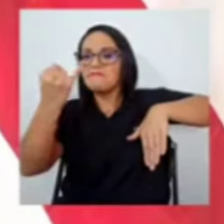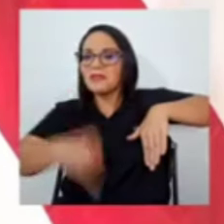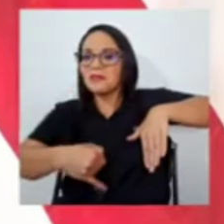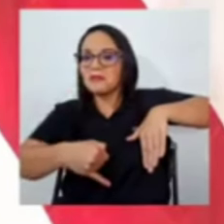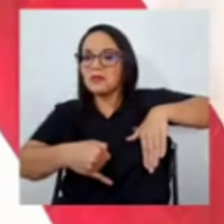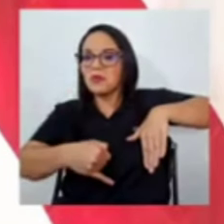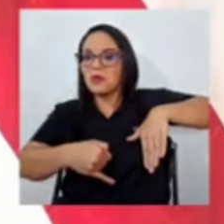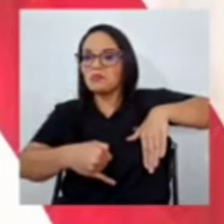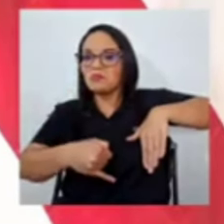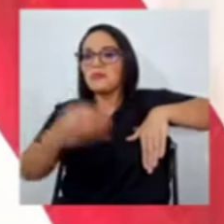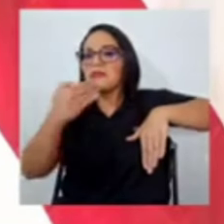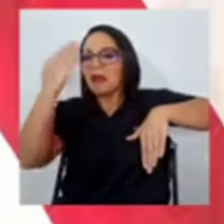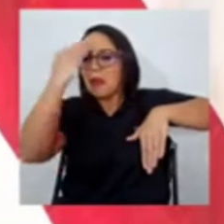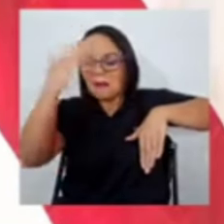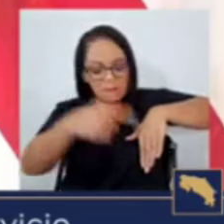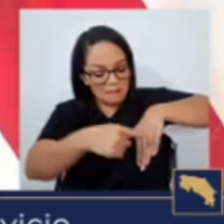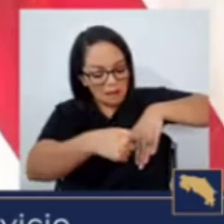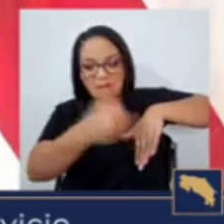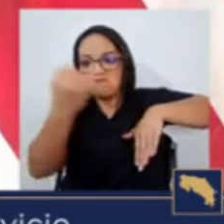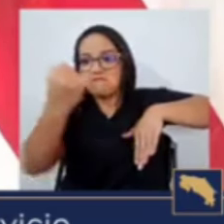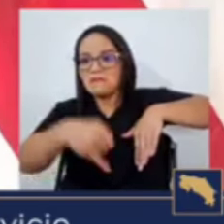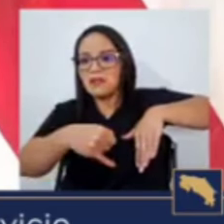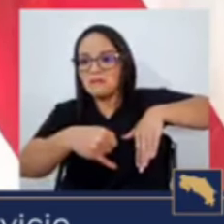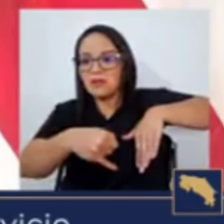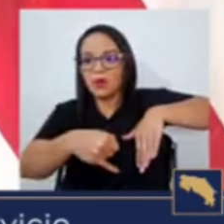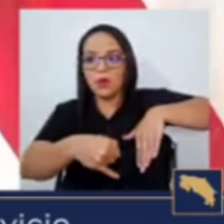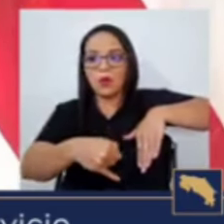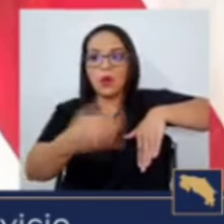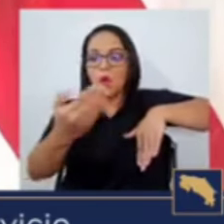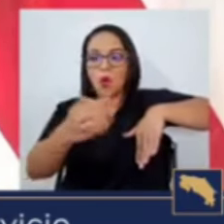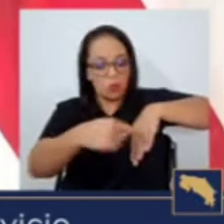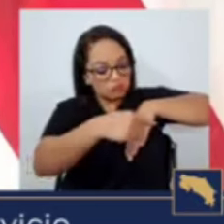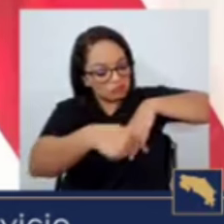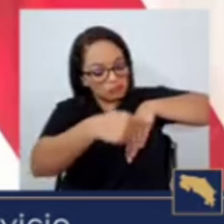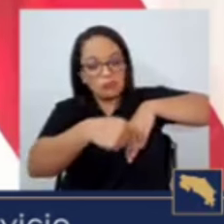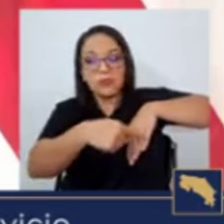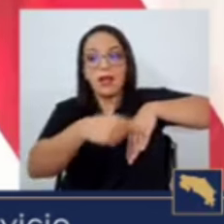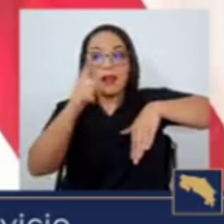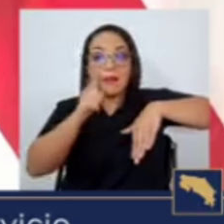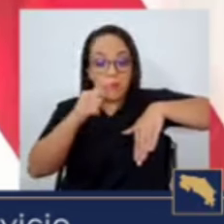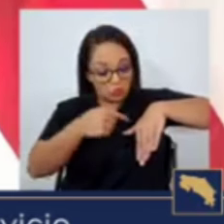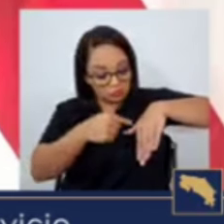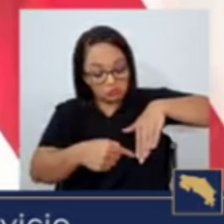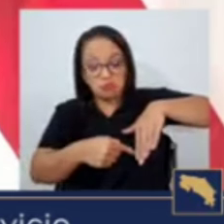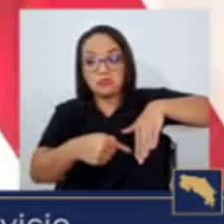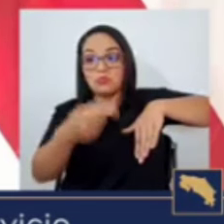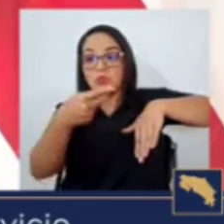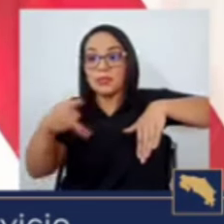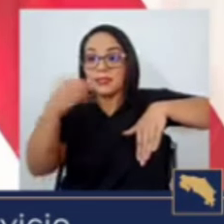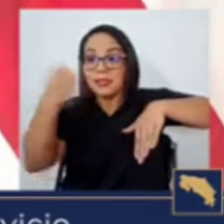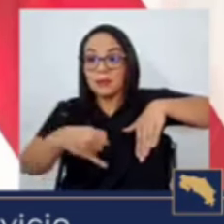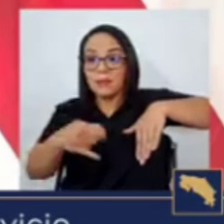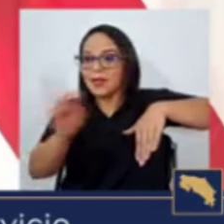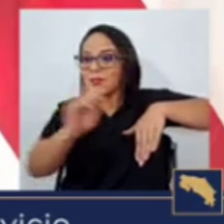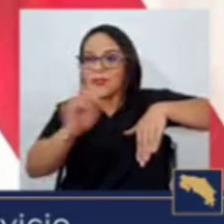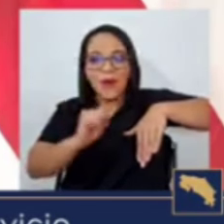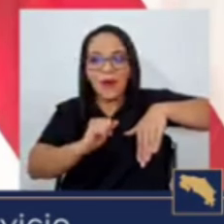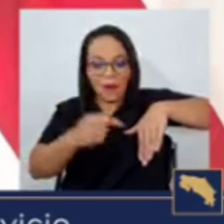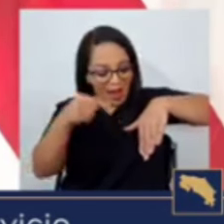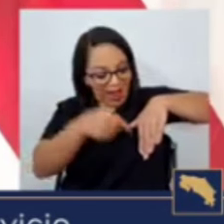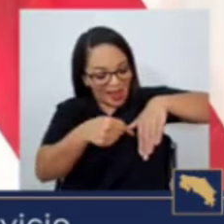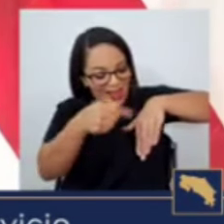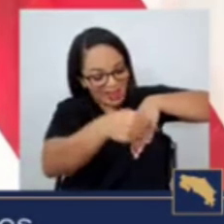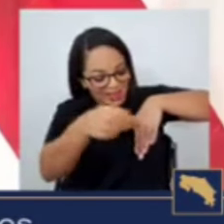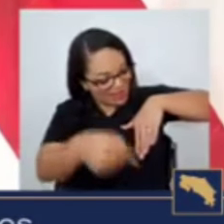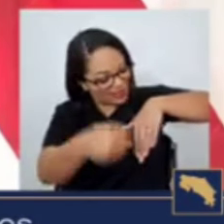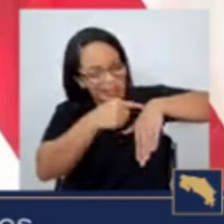Talamanca, que termina en las costas de Limón y Punta Arenas. No, ahí empieza Costa Rica. Ahí es